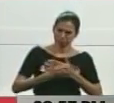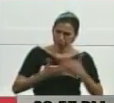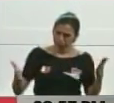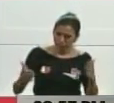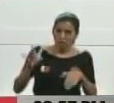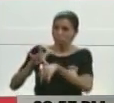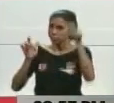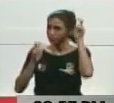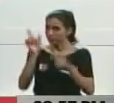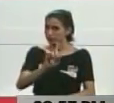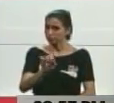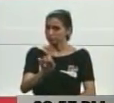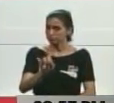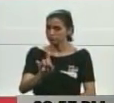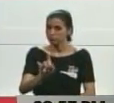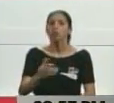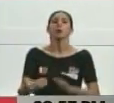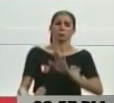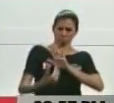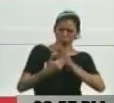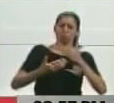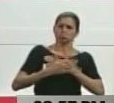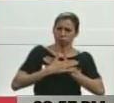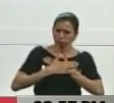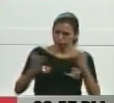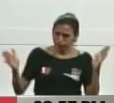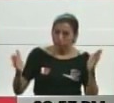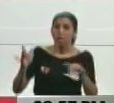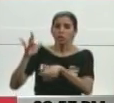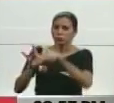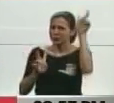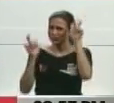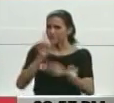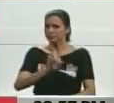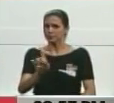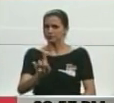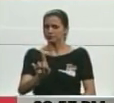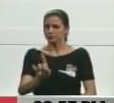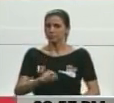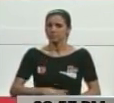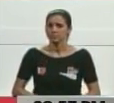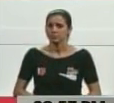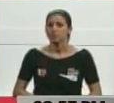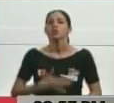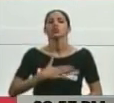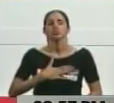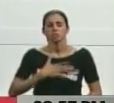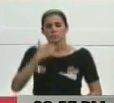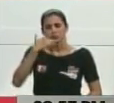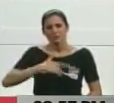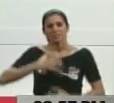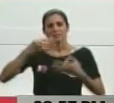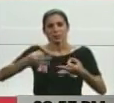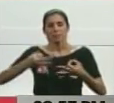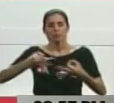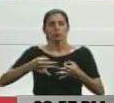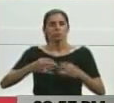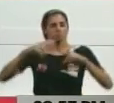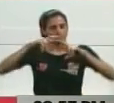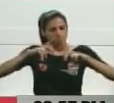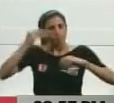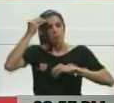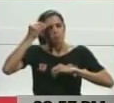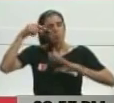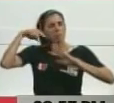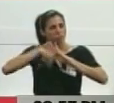Bienvenido a todas las críticas. Nosotros las recogemos. Claro que sí. Yo soy uno de los, de verdad, soy bien crítico en mis cosas. Pero